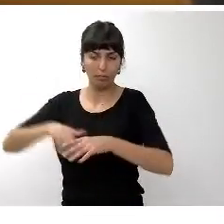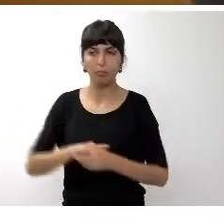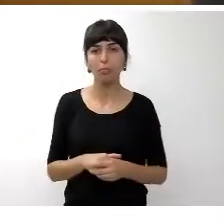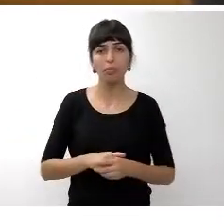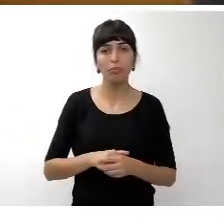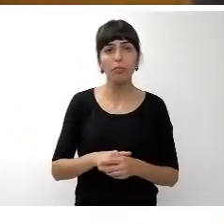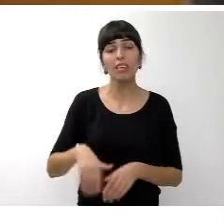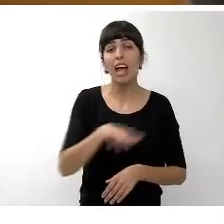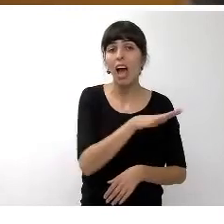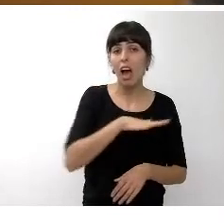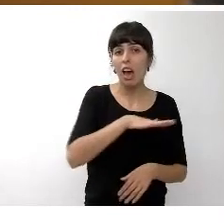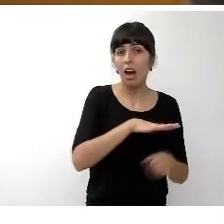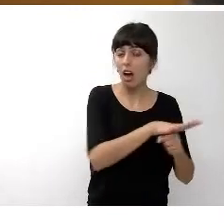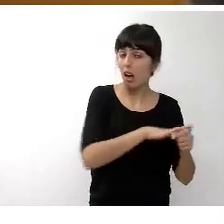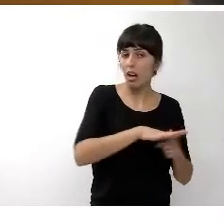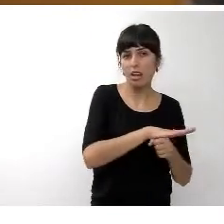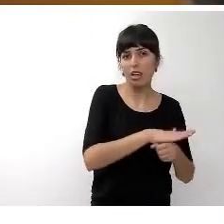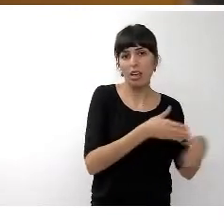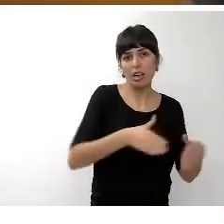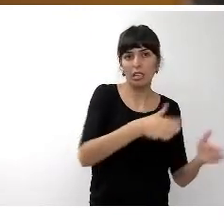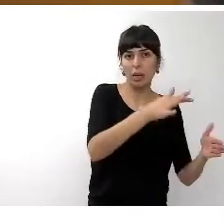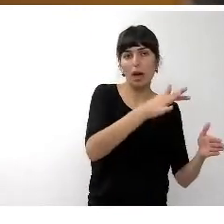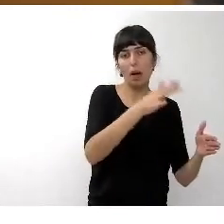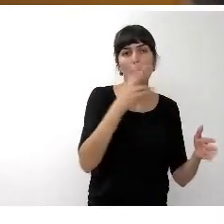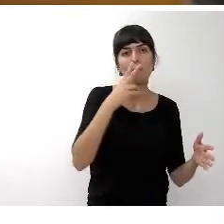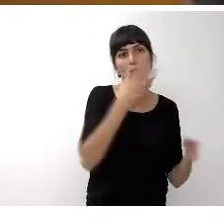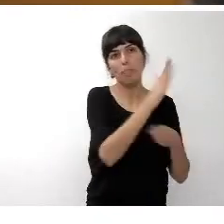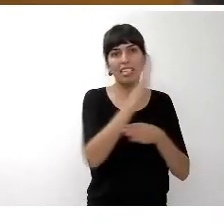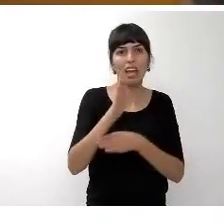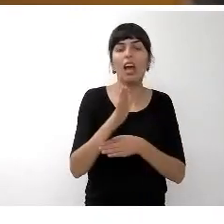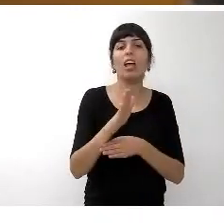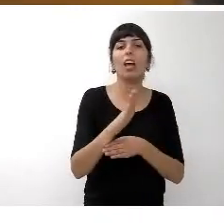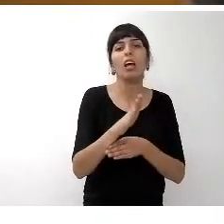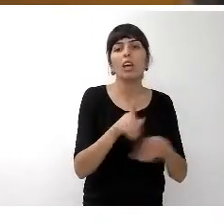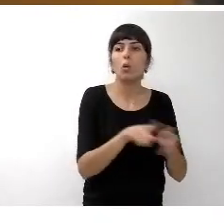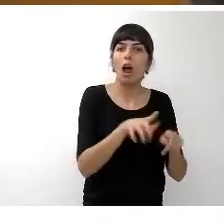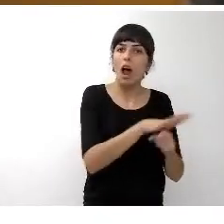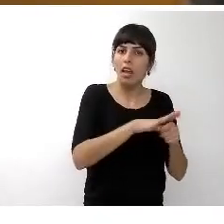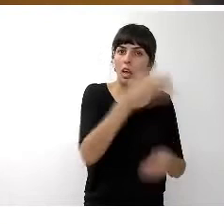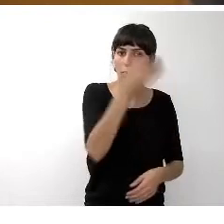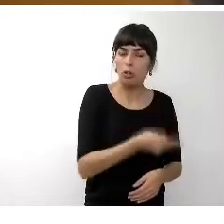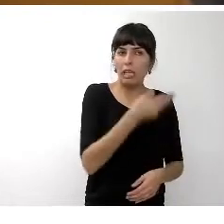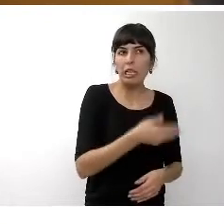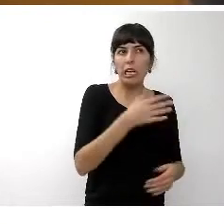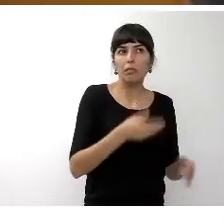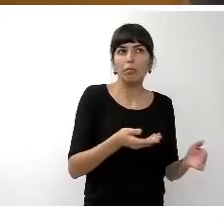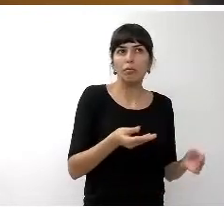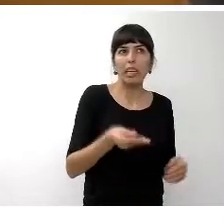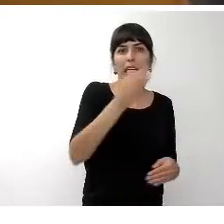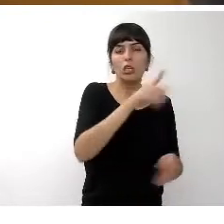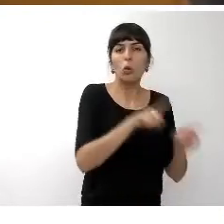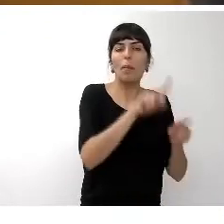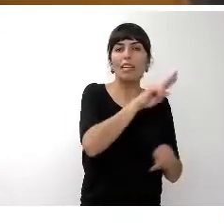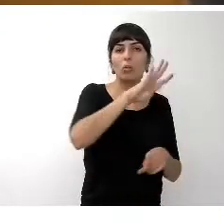carreteras y paisajes es un área que tiene especialmente un incremento relevante un crecimiento de más del 24% lo